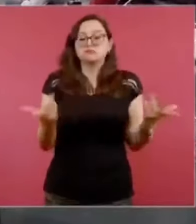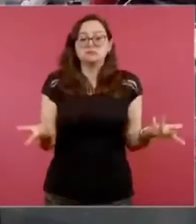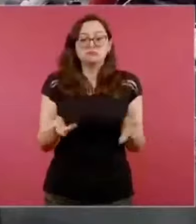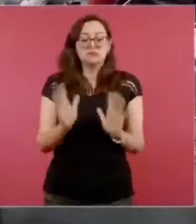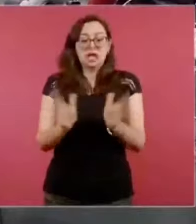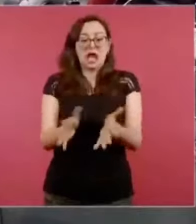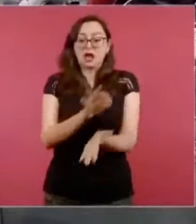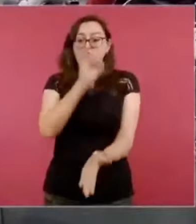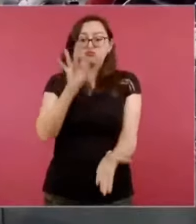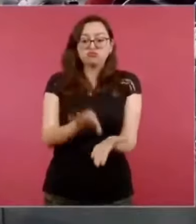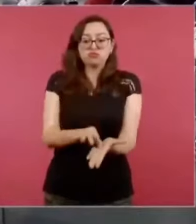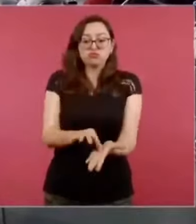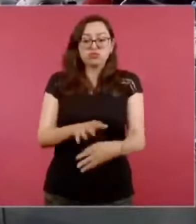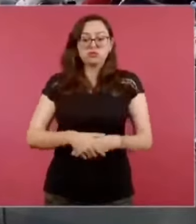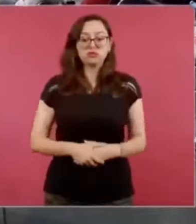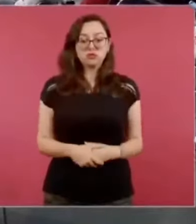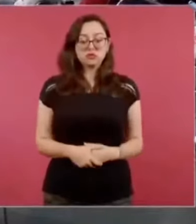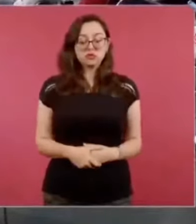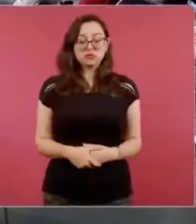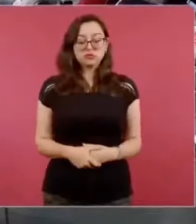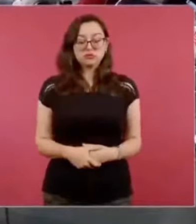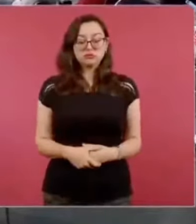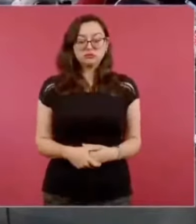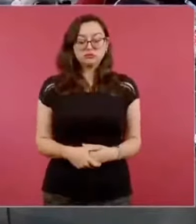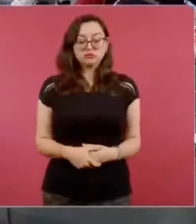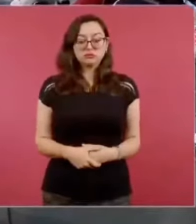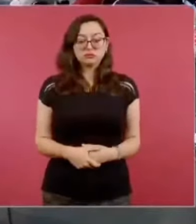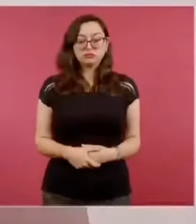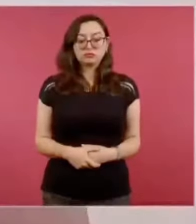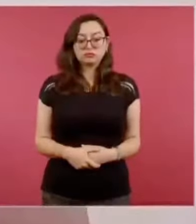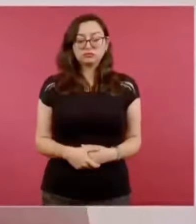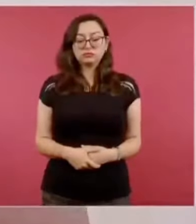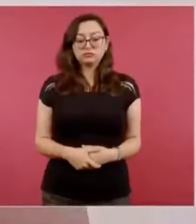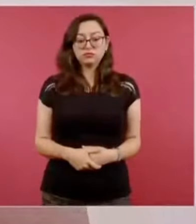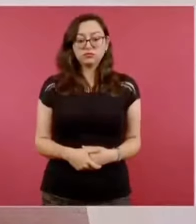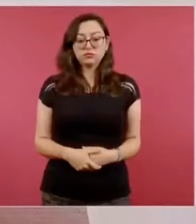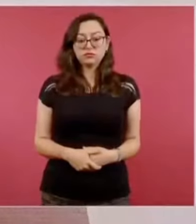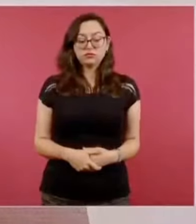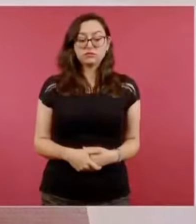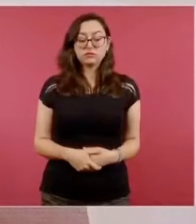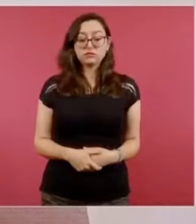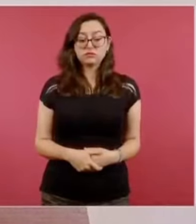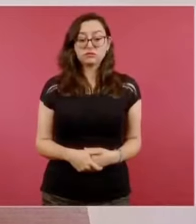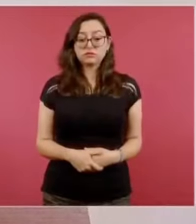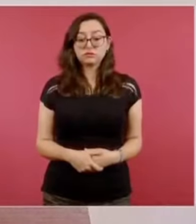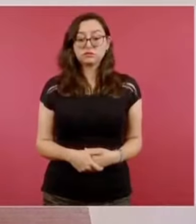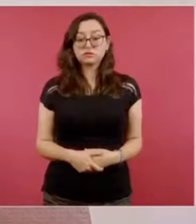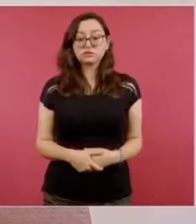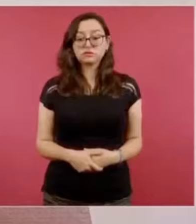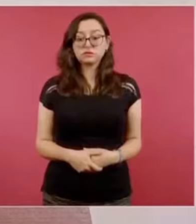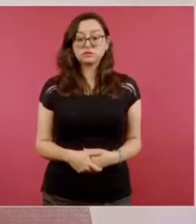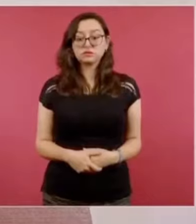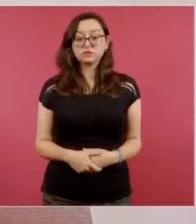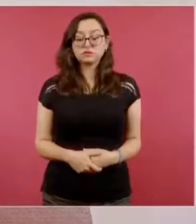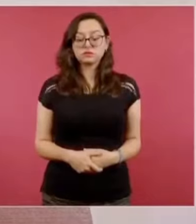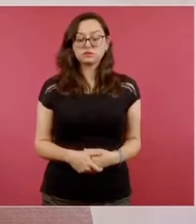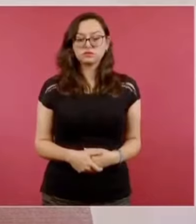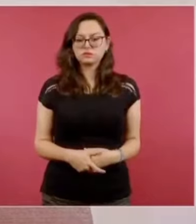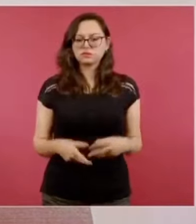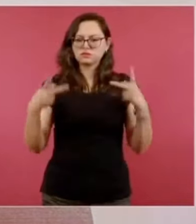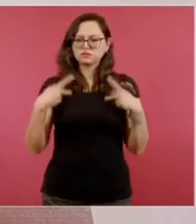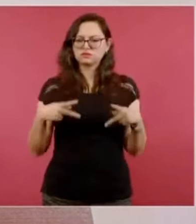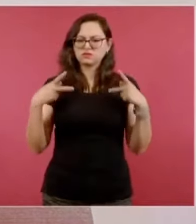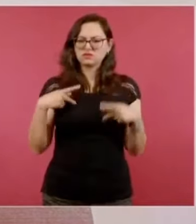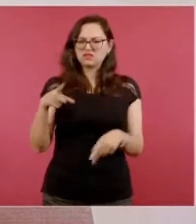sencillo. Entonces, que los ciudadanos son